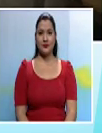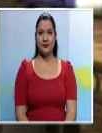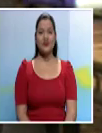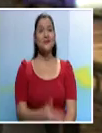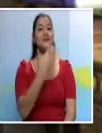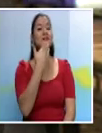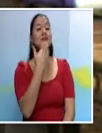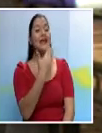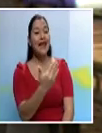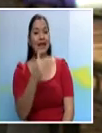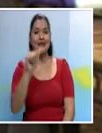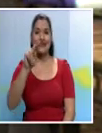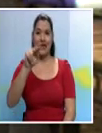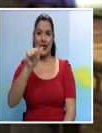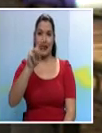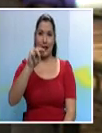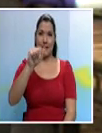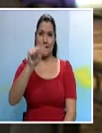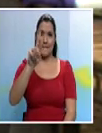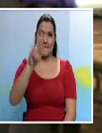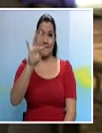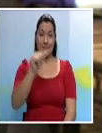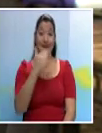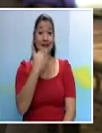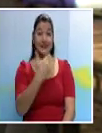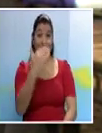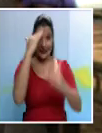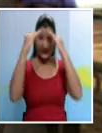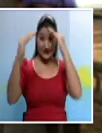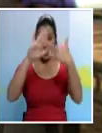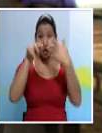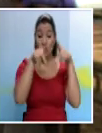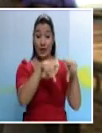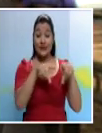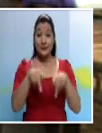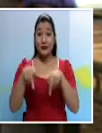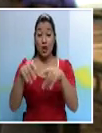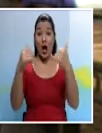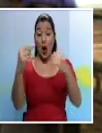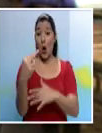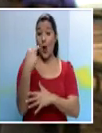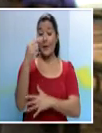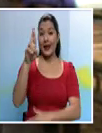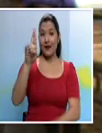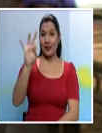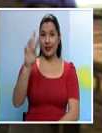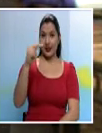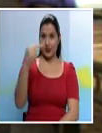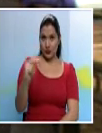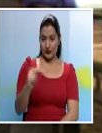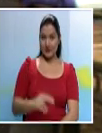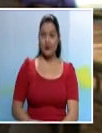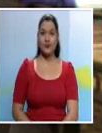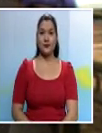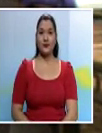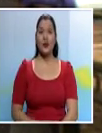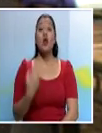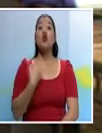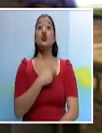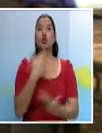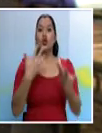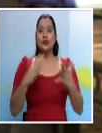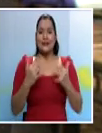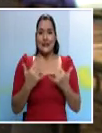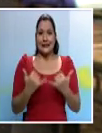Gracias Ana Marta, el saludo para usted y para quienes siguen esta edición estelar de RTN Noticias. Estamos en transmisión